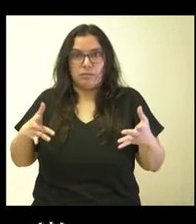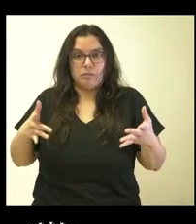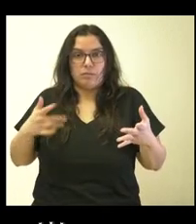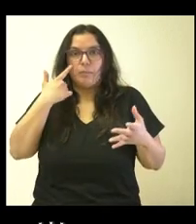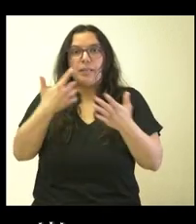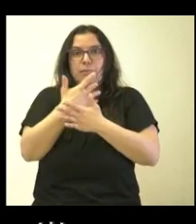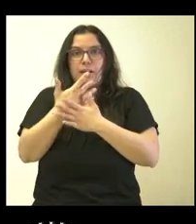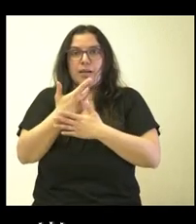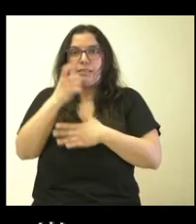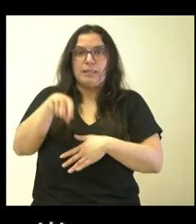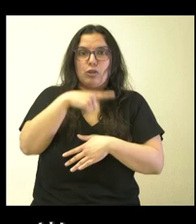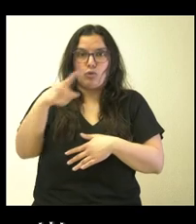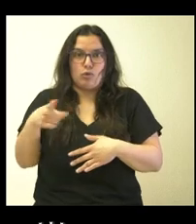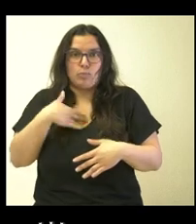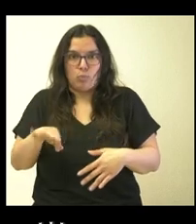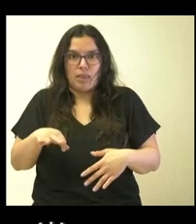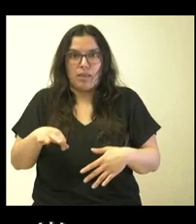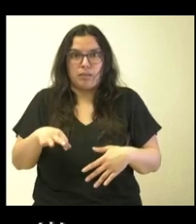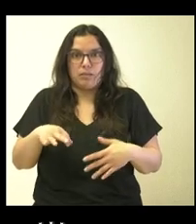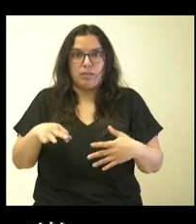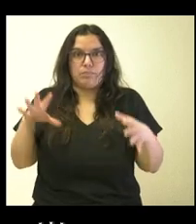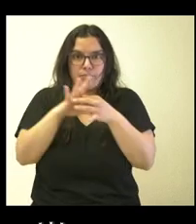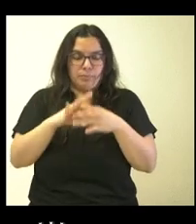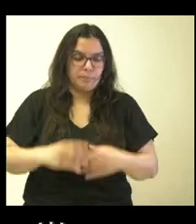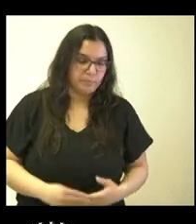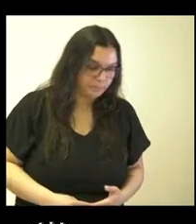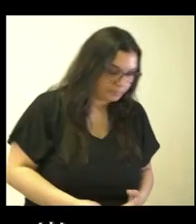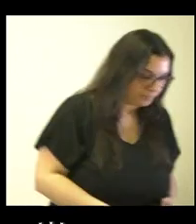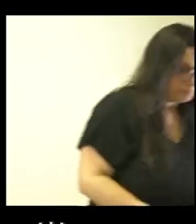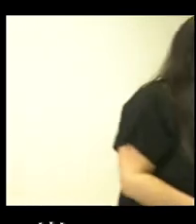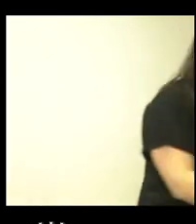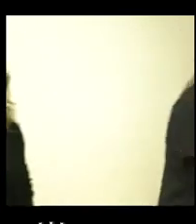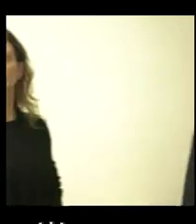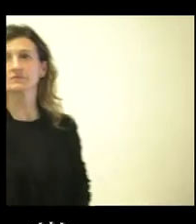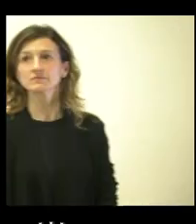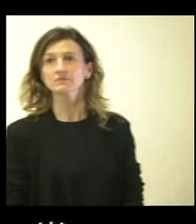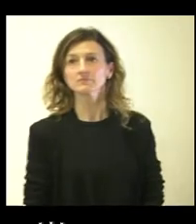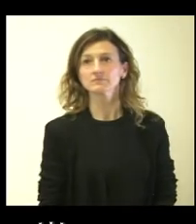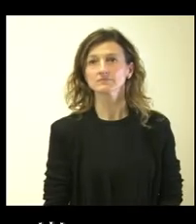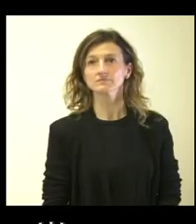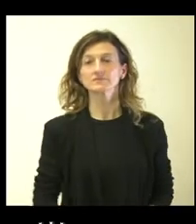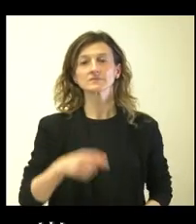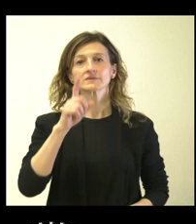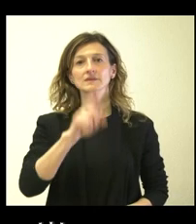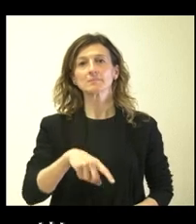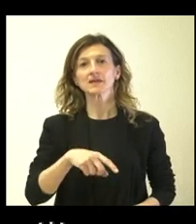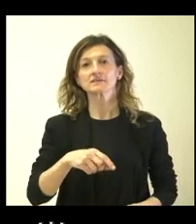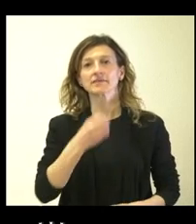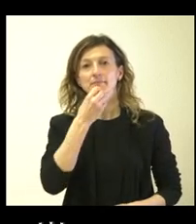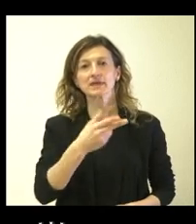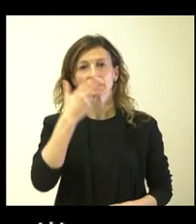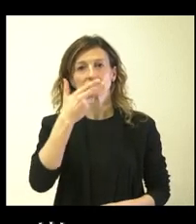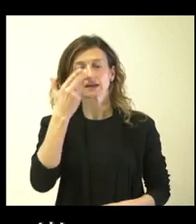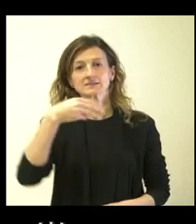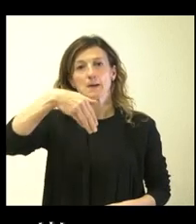respecto a si eso va a ser posible o si se puede conciliar. Y también, respecto a la aprobación o declaración de bien de interés cultural de las mascaradas,